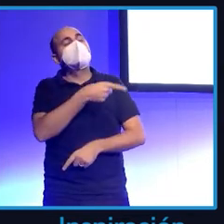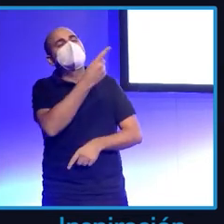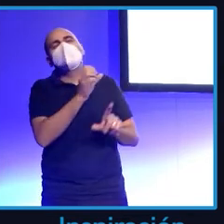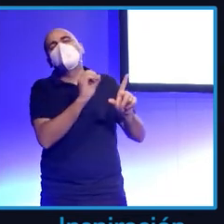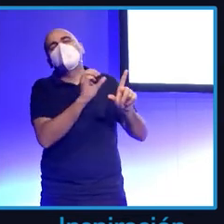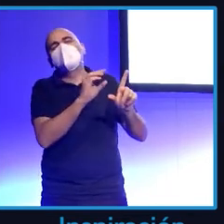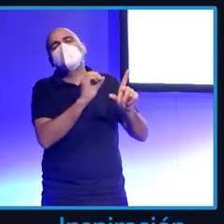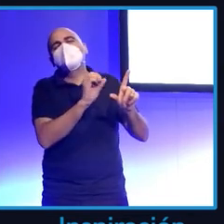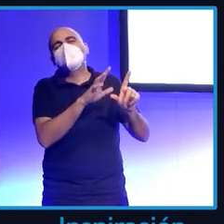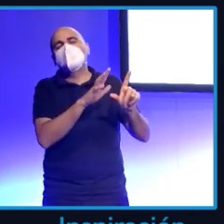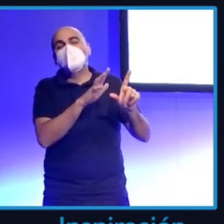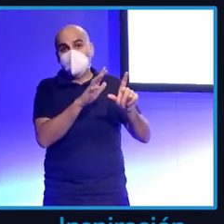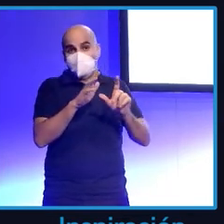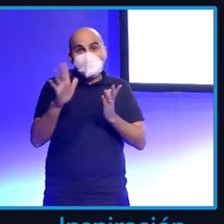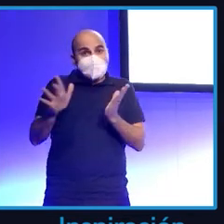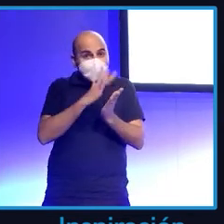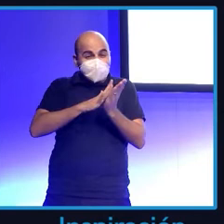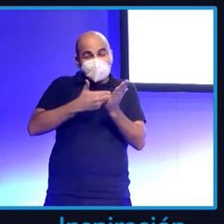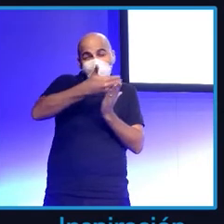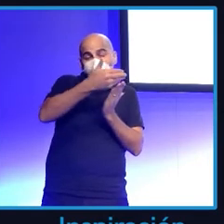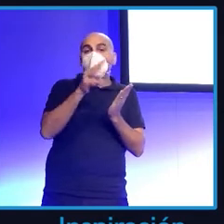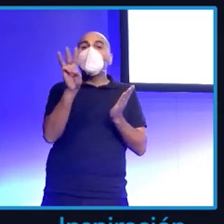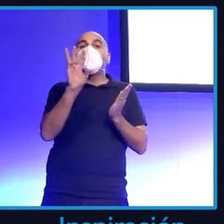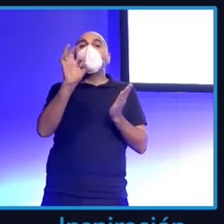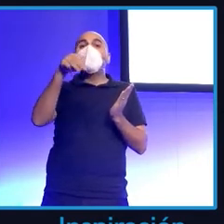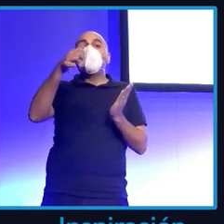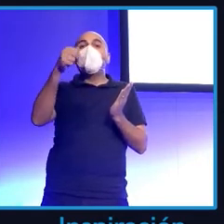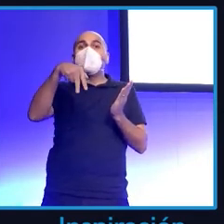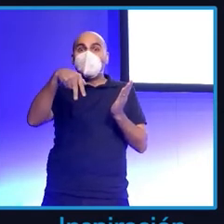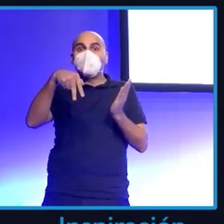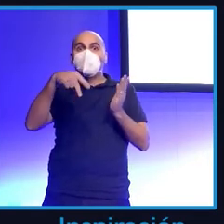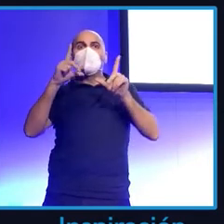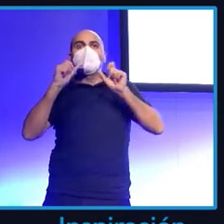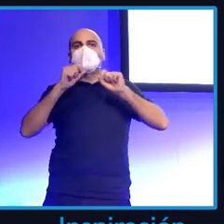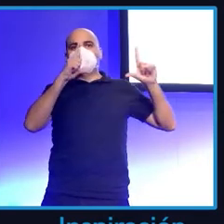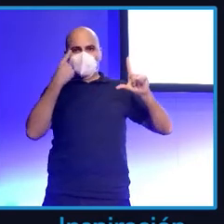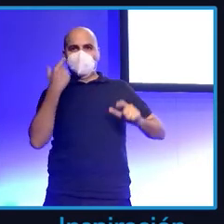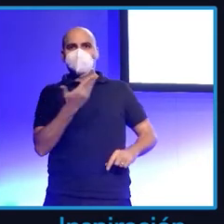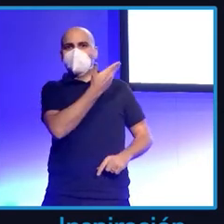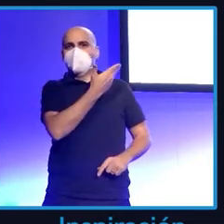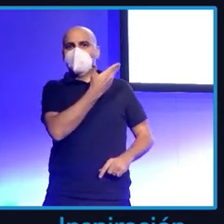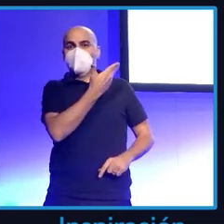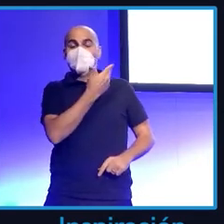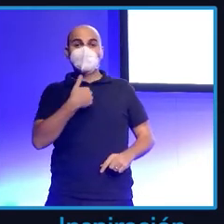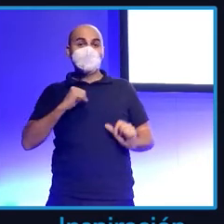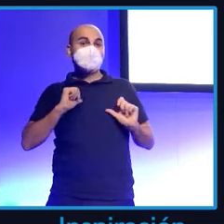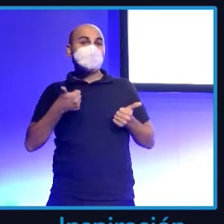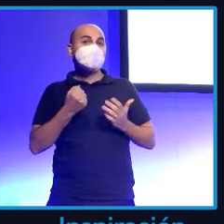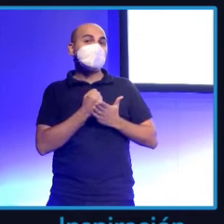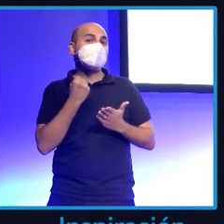en Woman aparecí como 5 farmacéuticas a las que dar tu like. Fijaos qué fotaca me hicieron cuando empecé a trabajar en Ana Rosa. O sea, yo